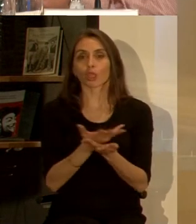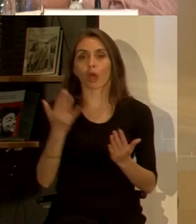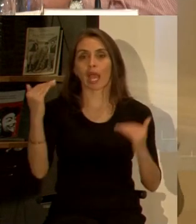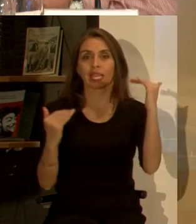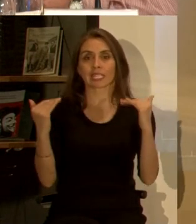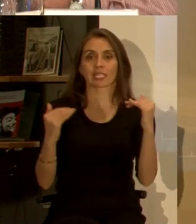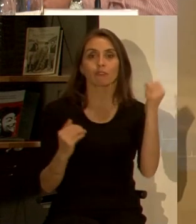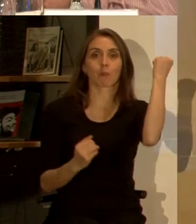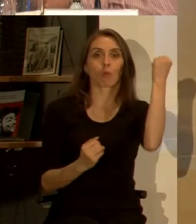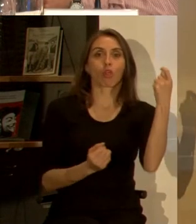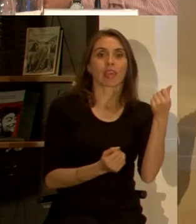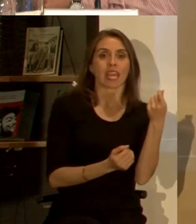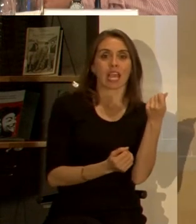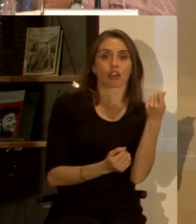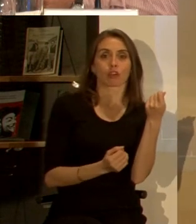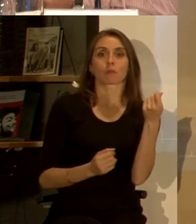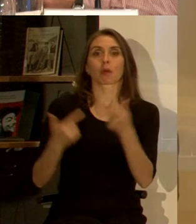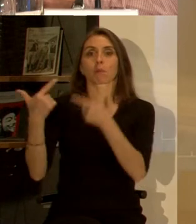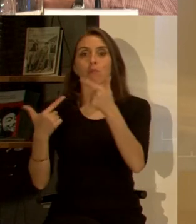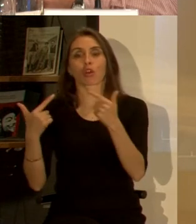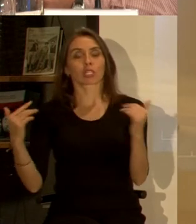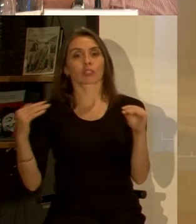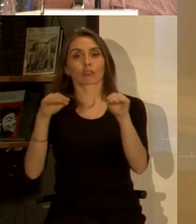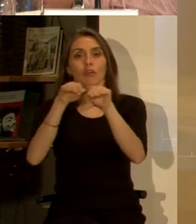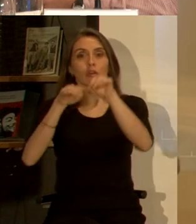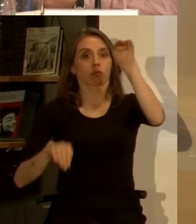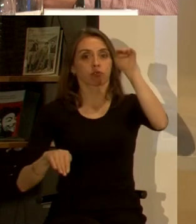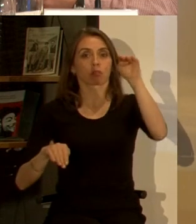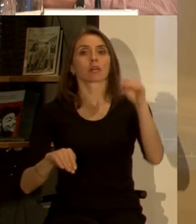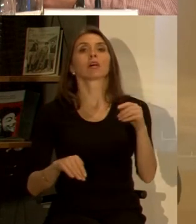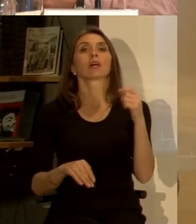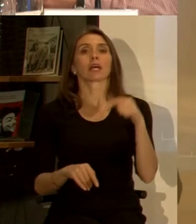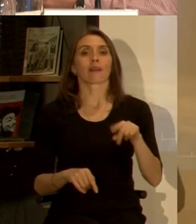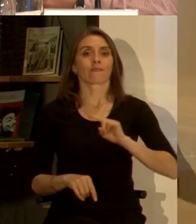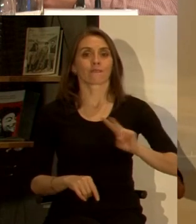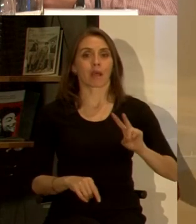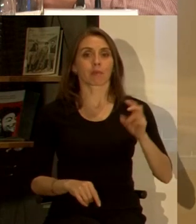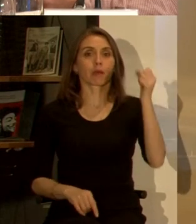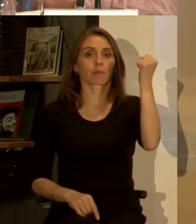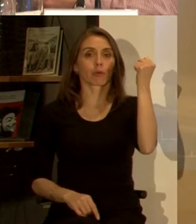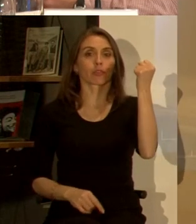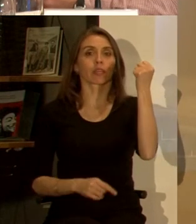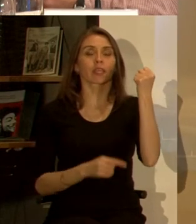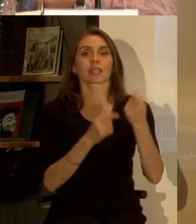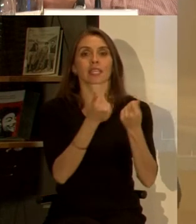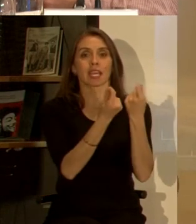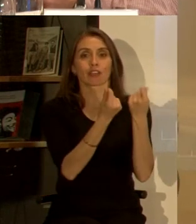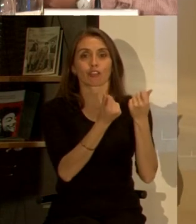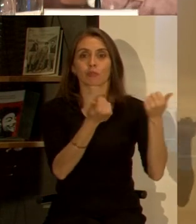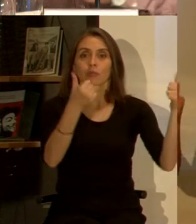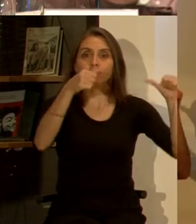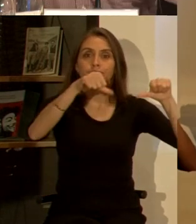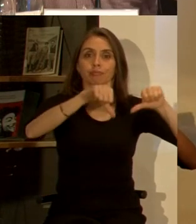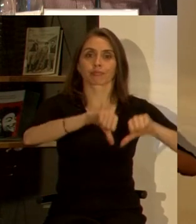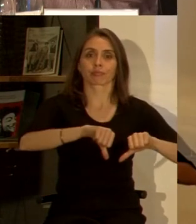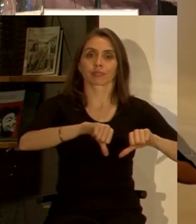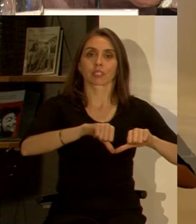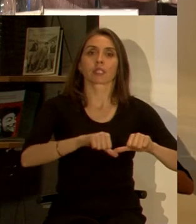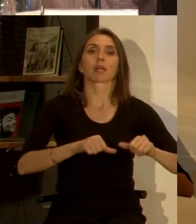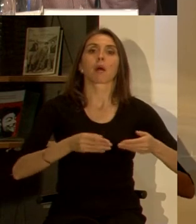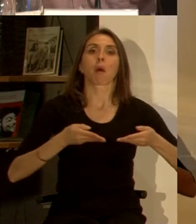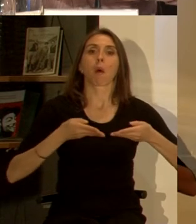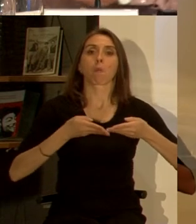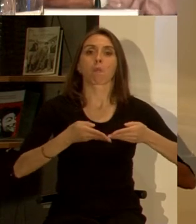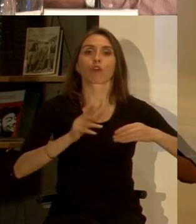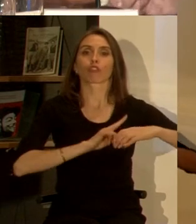este poder económico y este poder político en Valparaíso el poder económico desaparece todos sabemos la historia de decadencia de la ciudad cuando el puerto